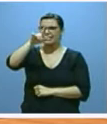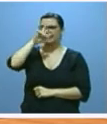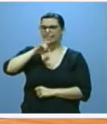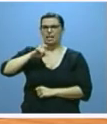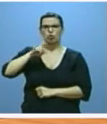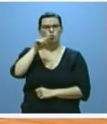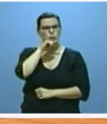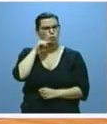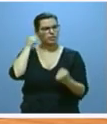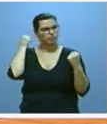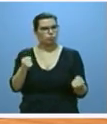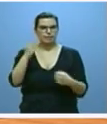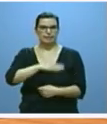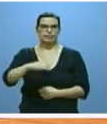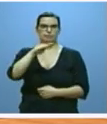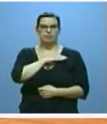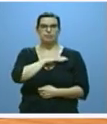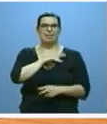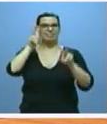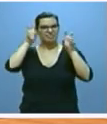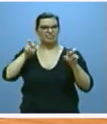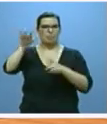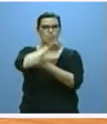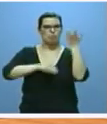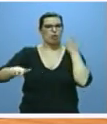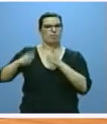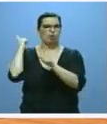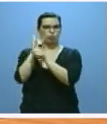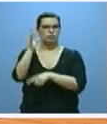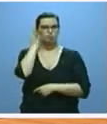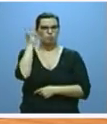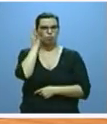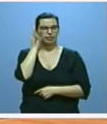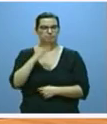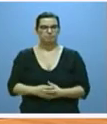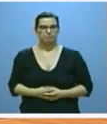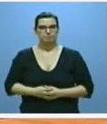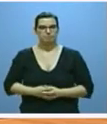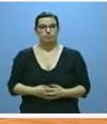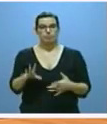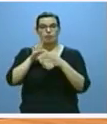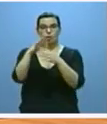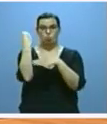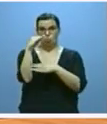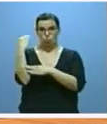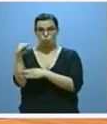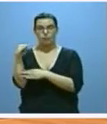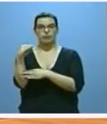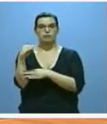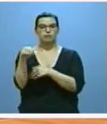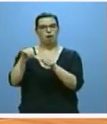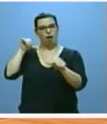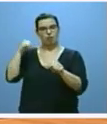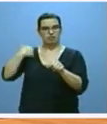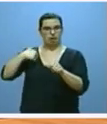y muy doloroso en el conjunto de España en materia de violencia hacia las mujeres. En relación con los jóvenes y aparte de lo que hemos señalado